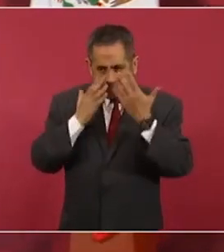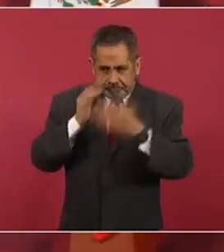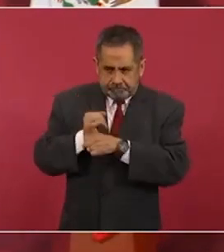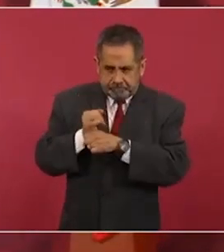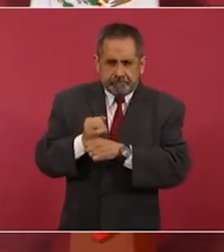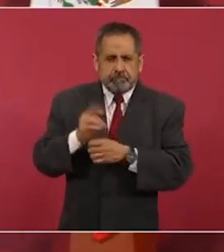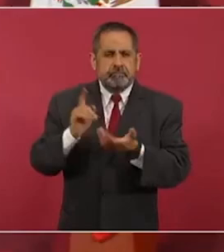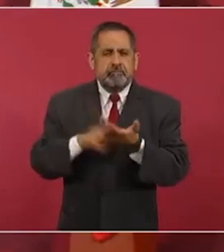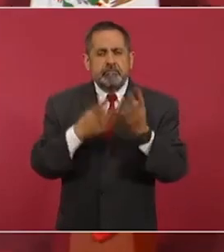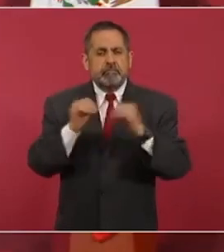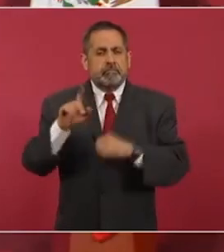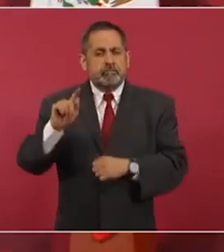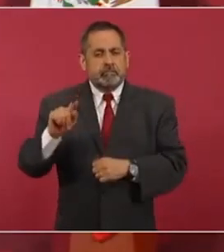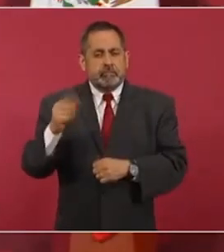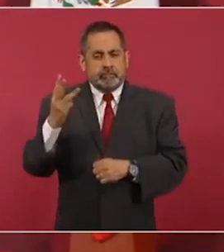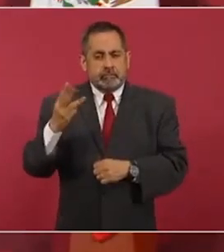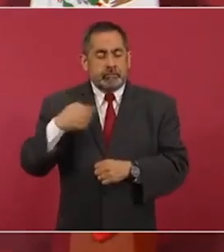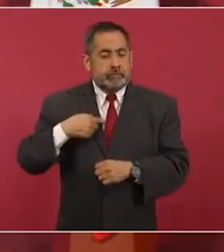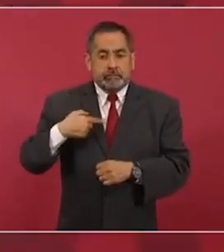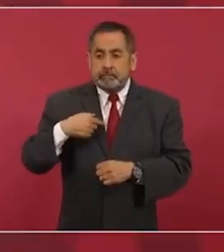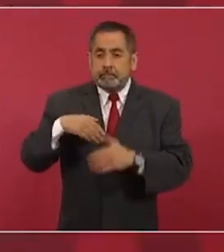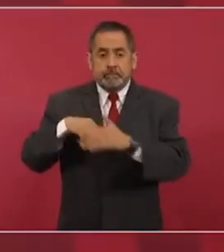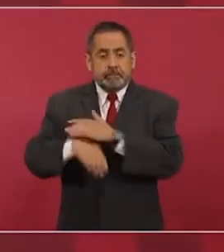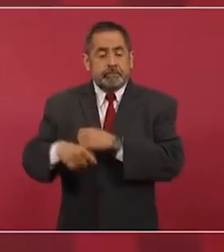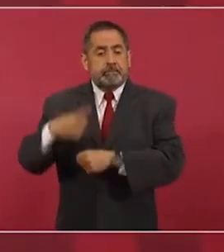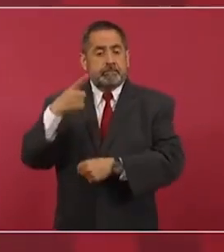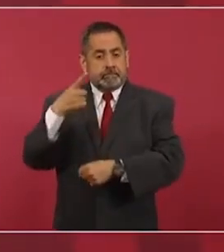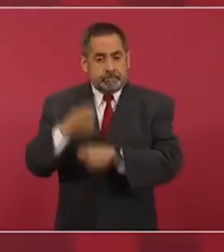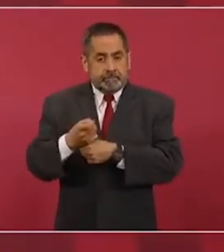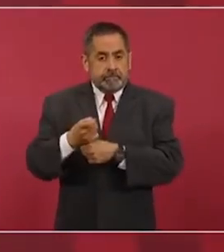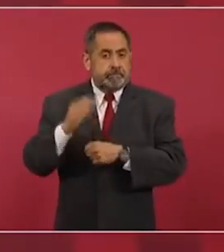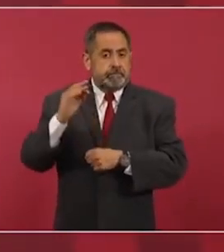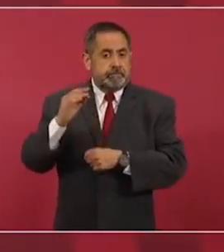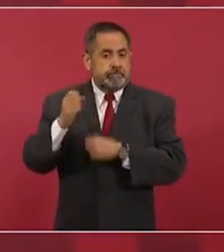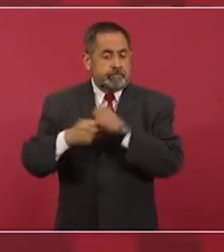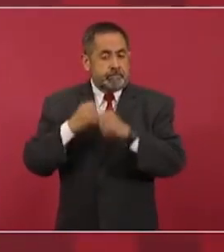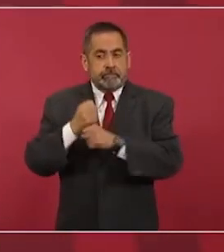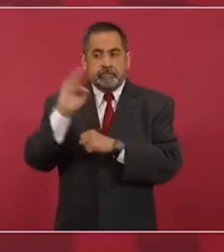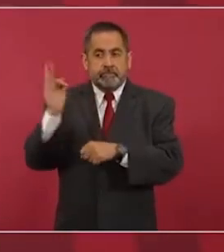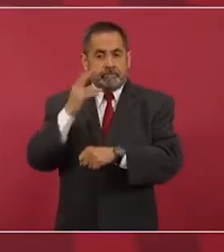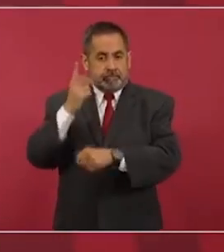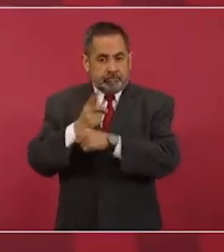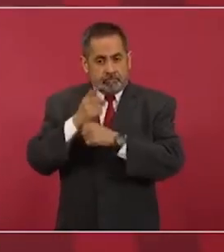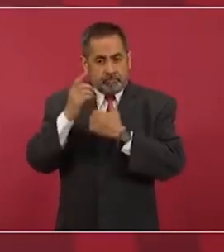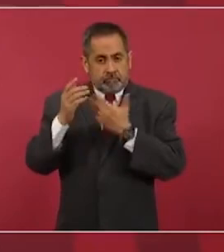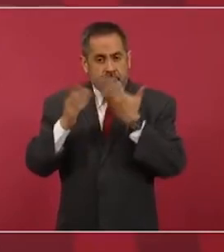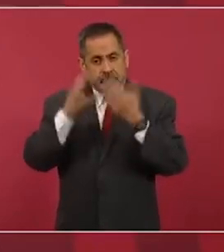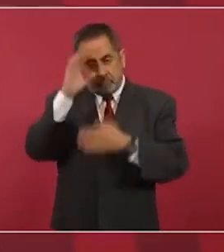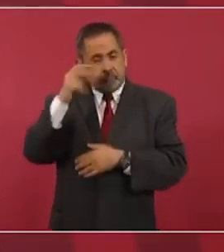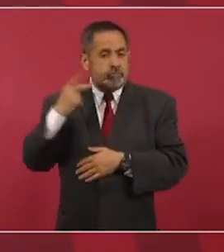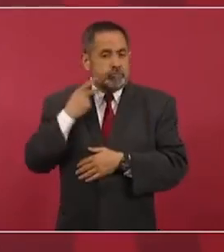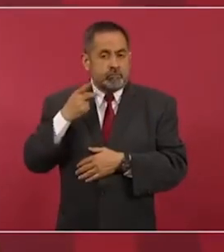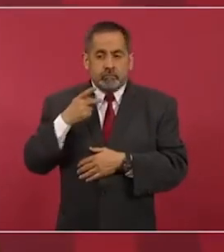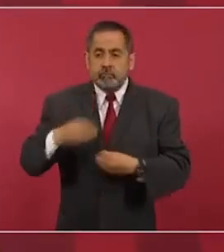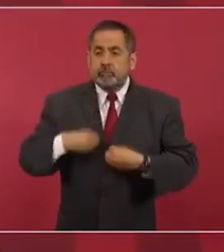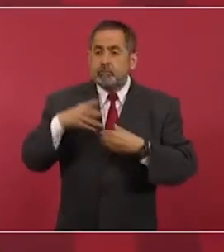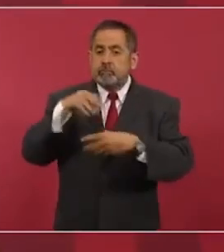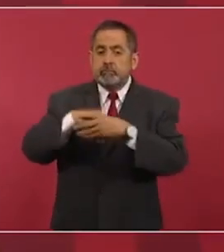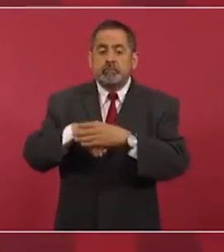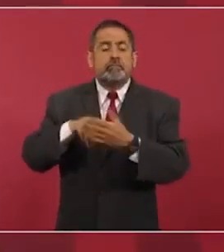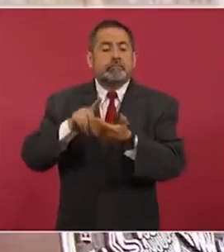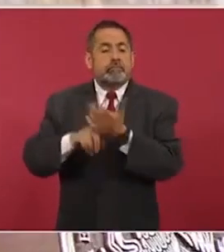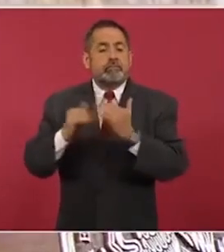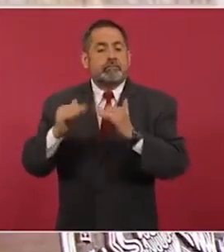1973 estaba bien primer año en la facultad de ciencia política y vivía yo en la casa del estudiante